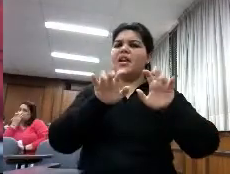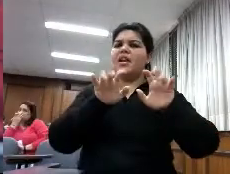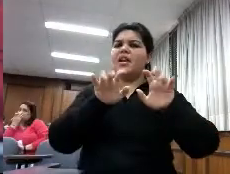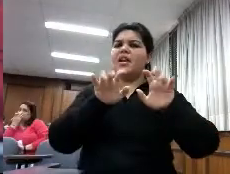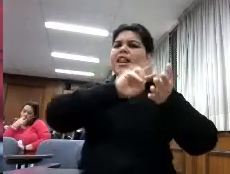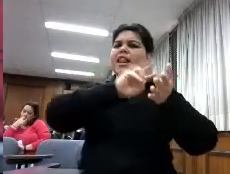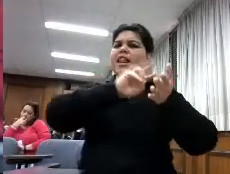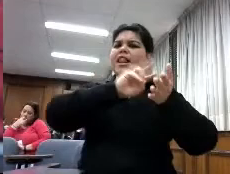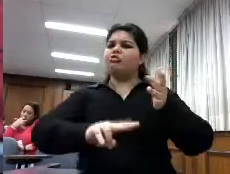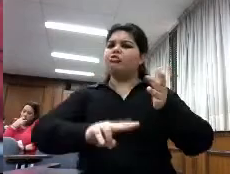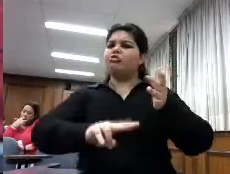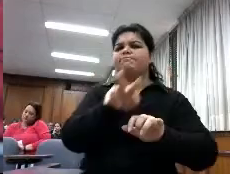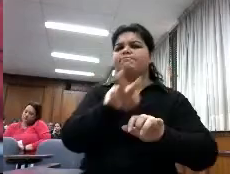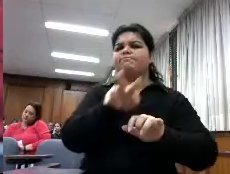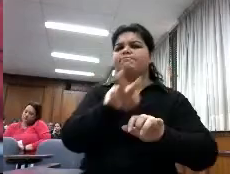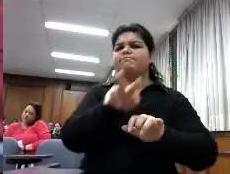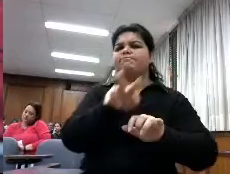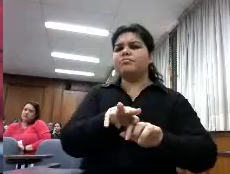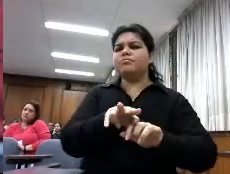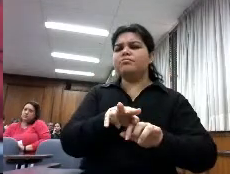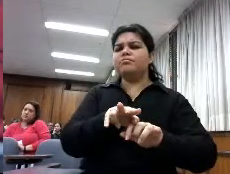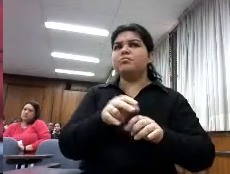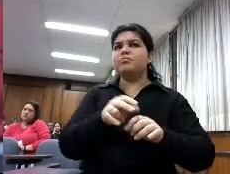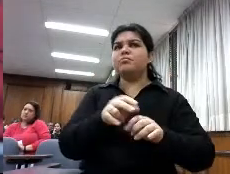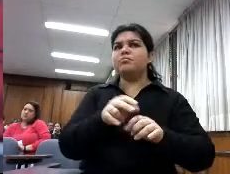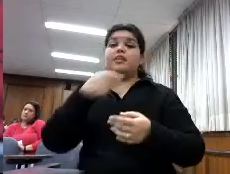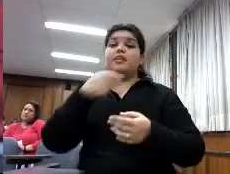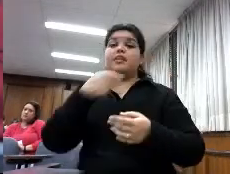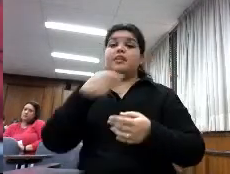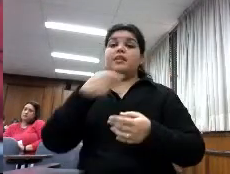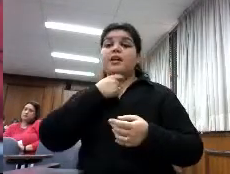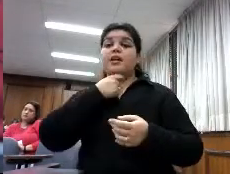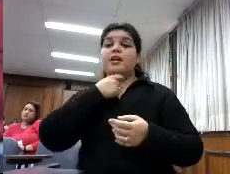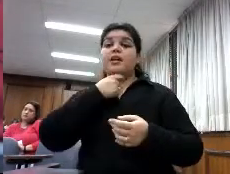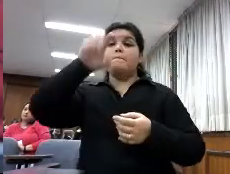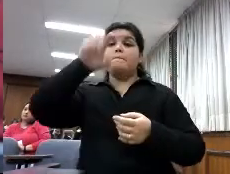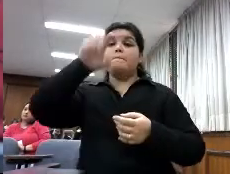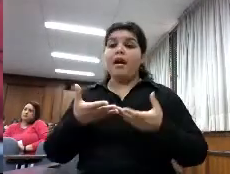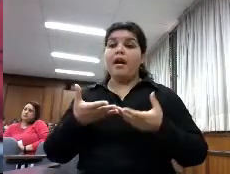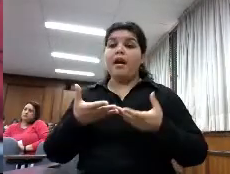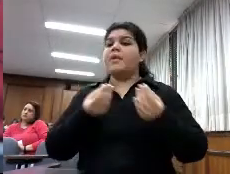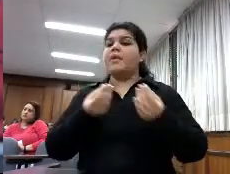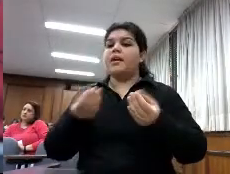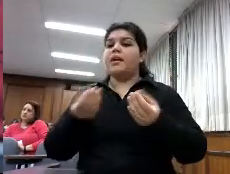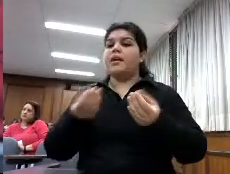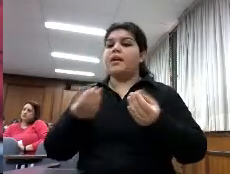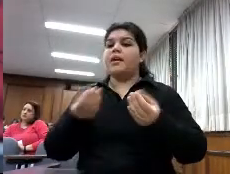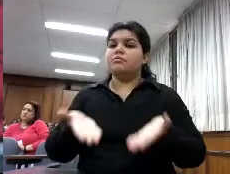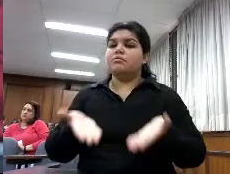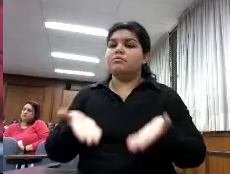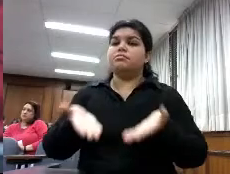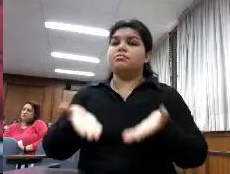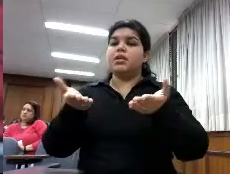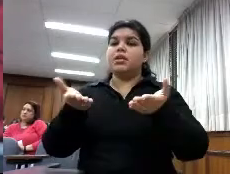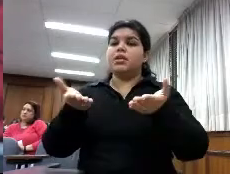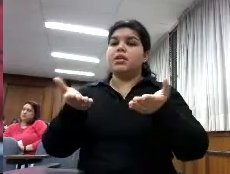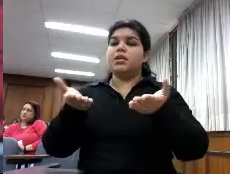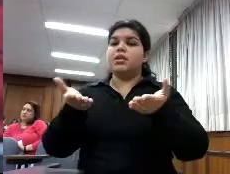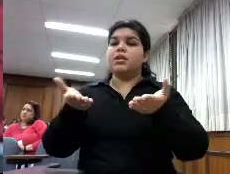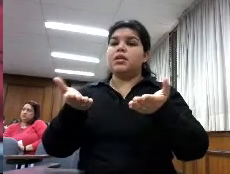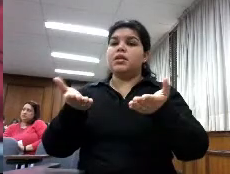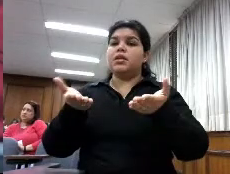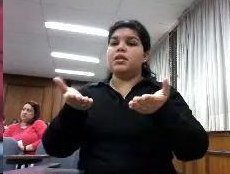pretenden hacer políticas que apoyen el desarrollo de la lectura digital en toda Latinoamérica